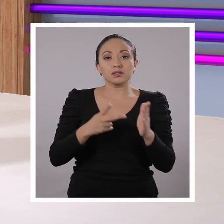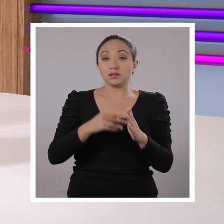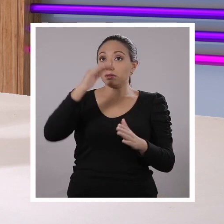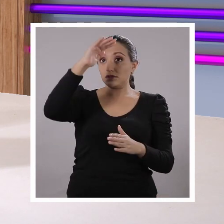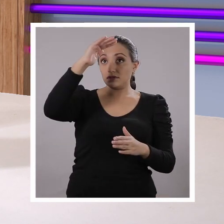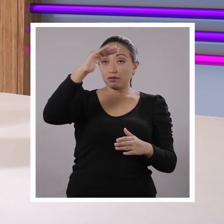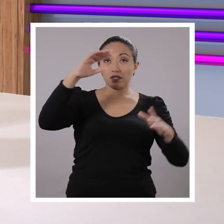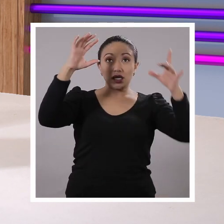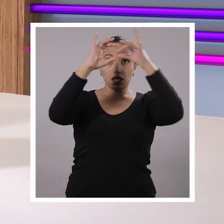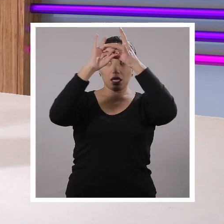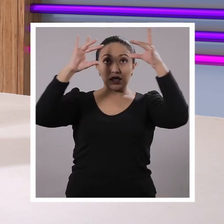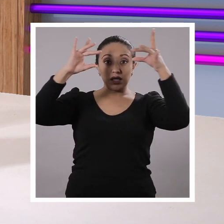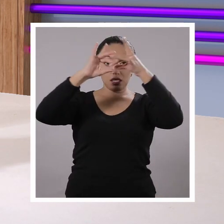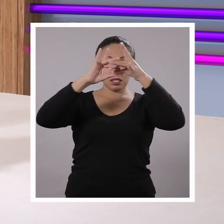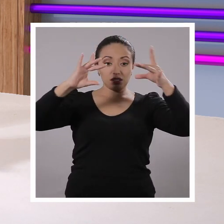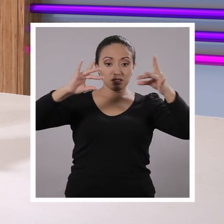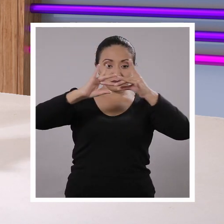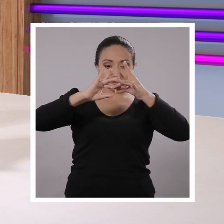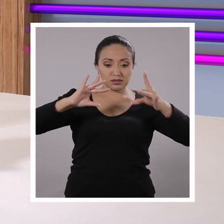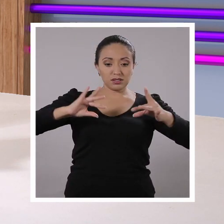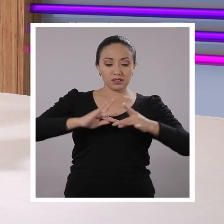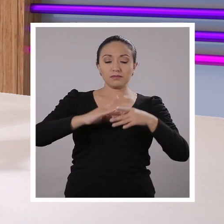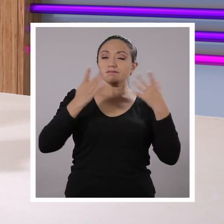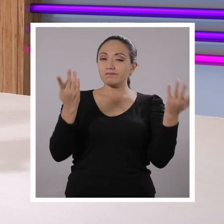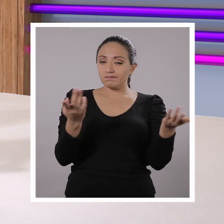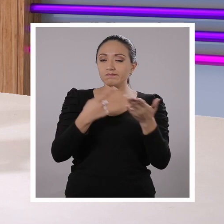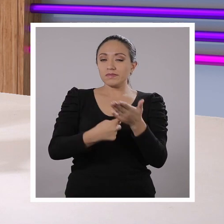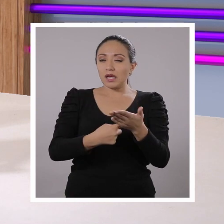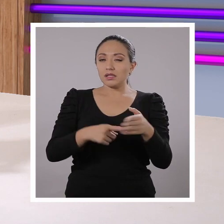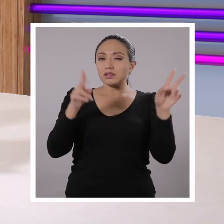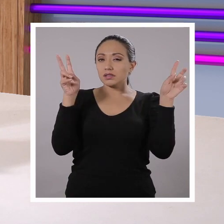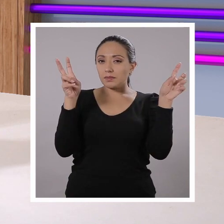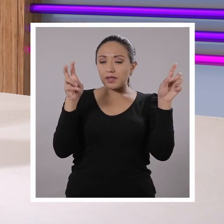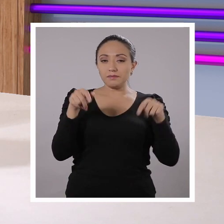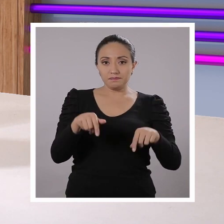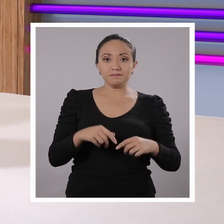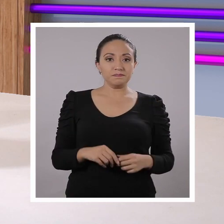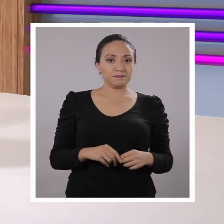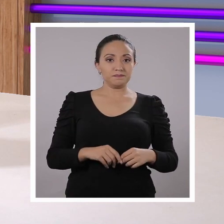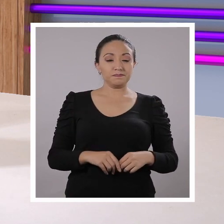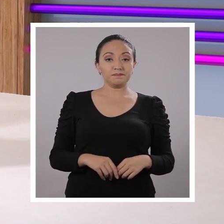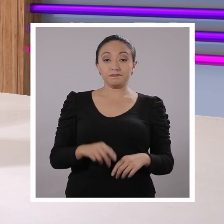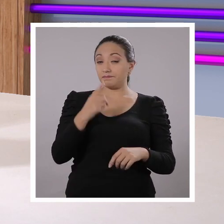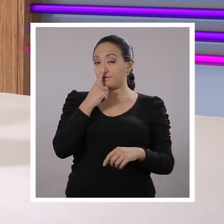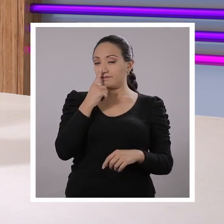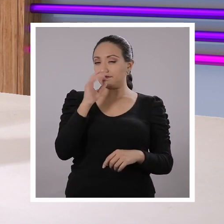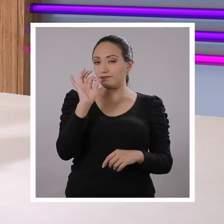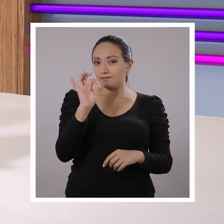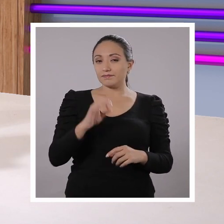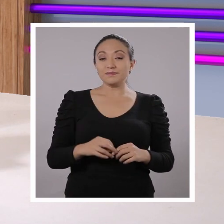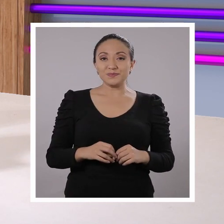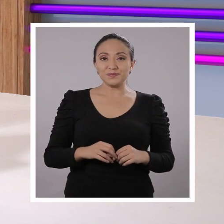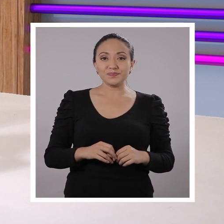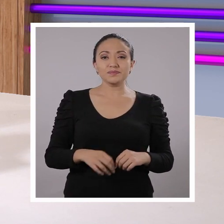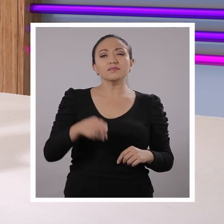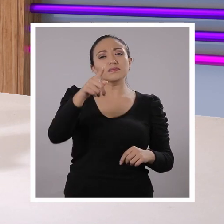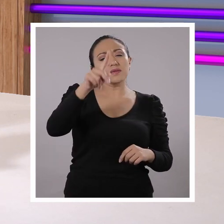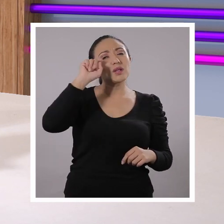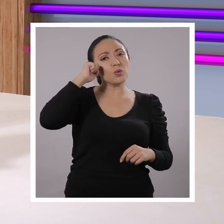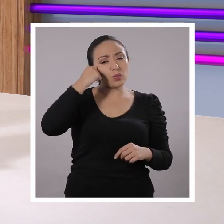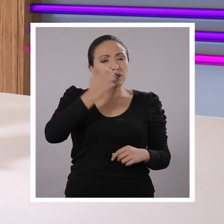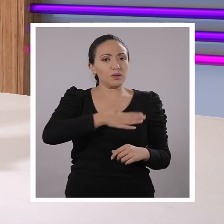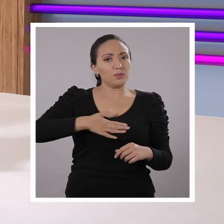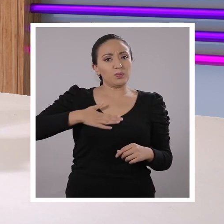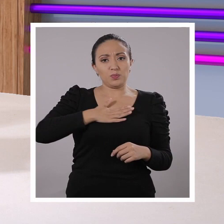ideas que están hiladas y que nos proponen un análisis sobre las bacterias. Correcto. Interesante. Muy Muy interesante.